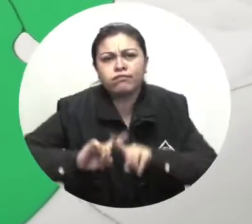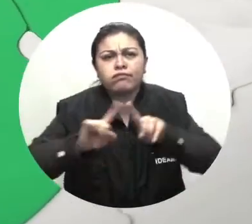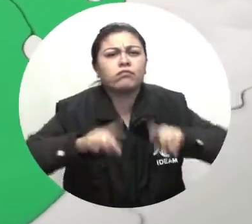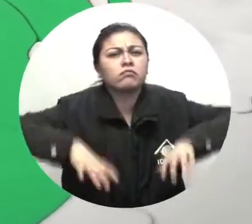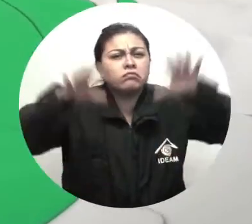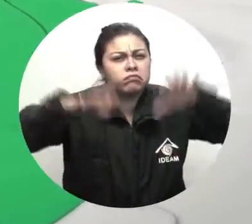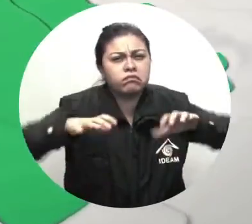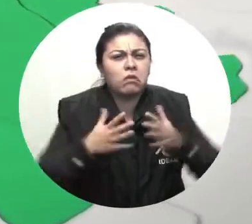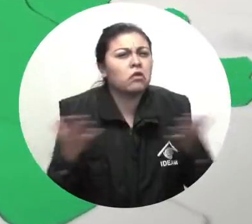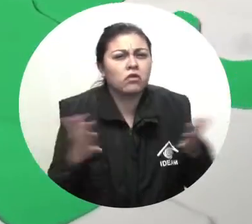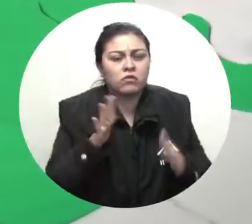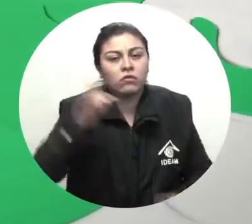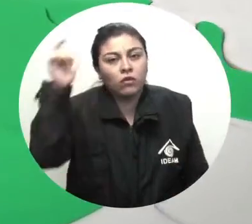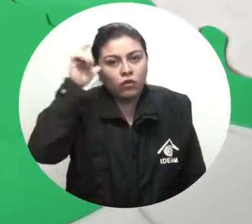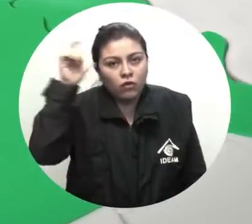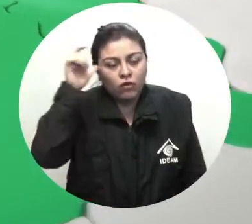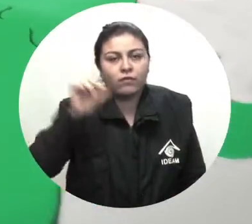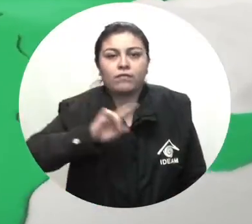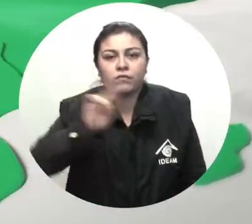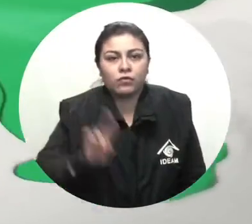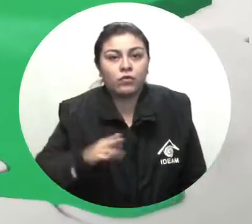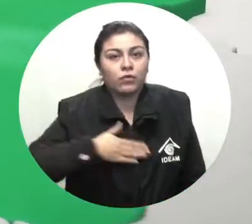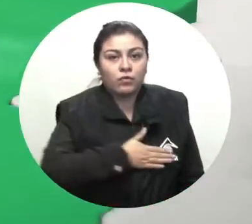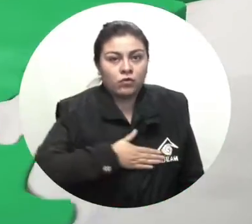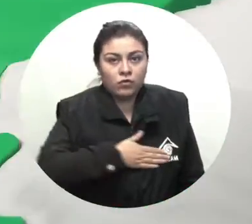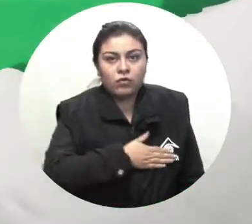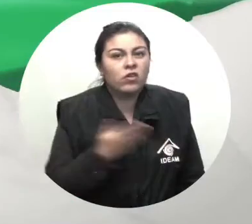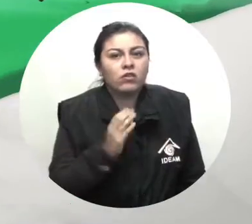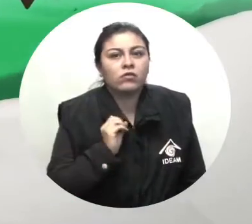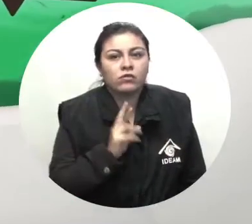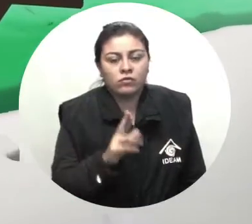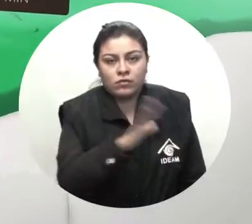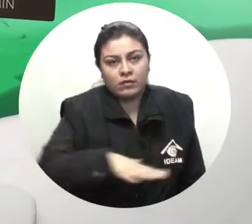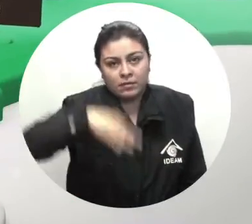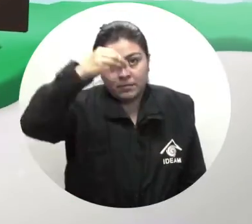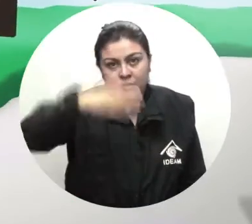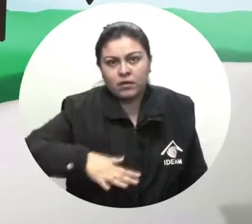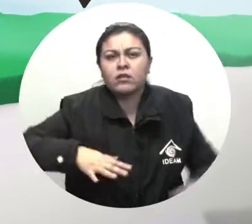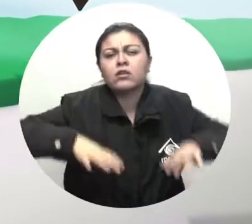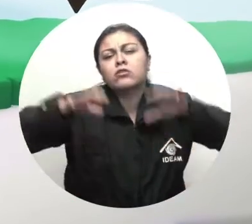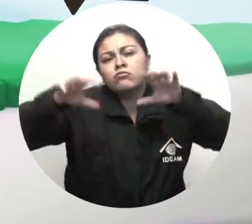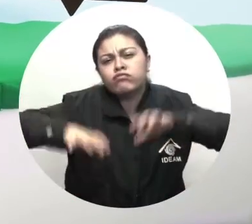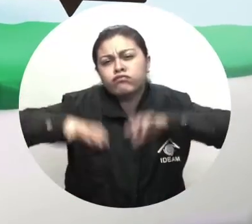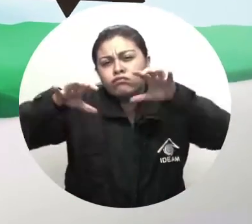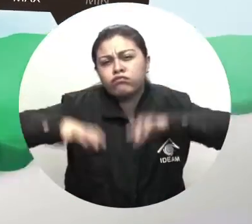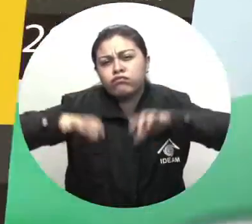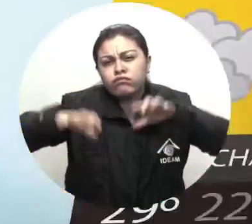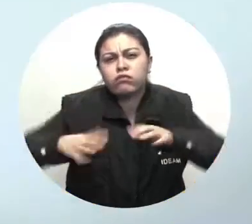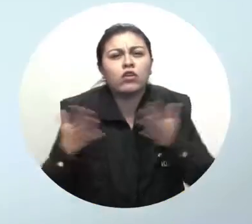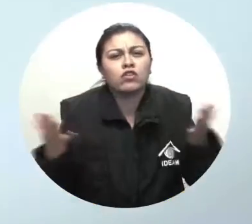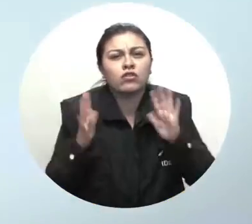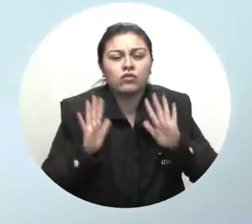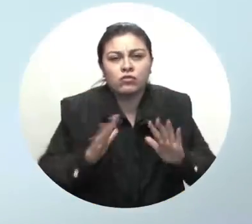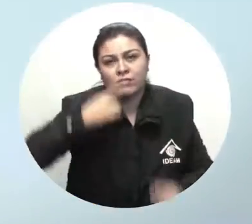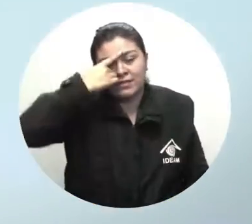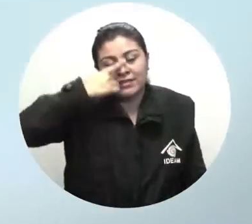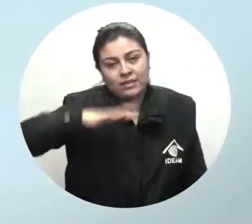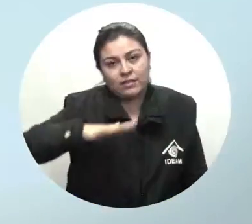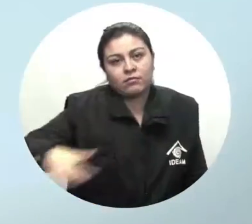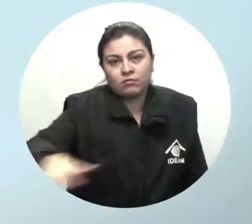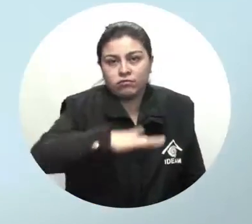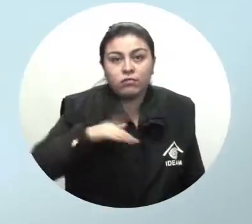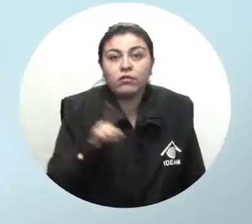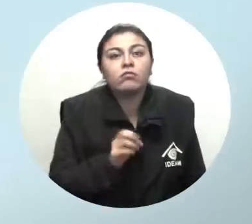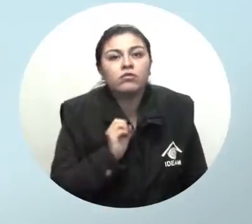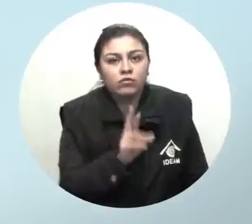sectores de Córdoba, Sucre, Bolívar y sur de Magdalena y lluvias de menor intensidad en la Sierra Nevada de Santa Marta y sur de La Guajira